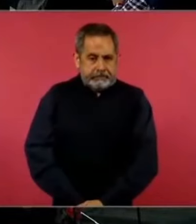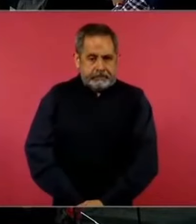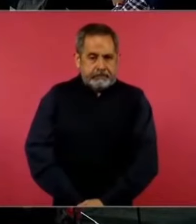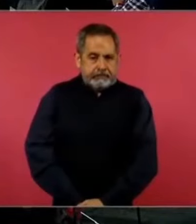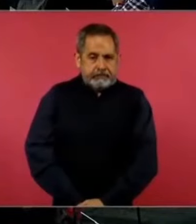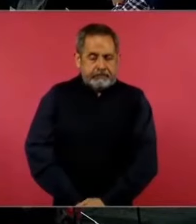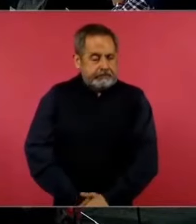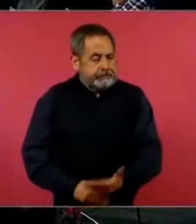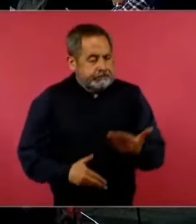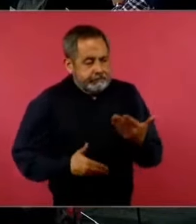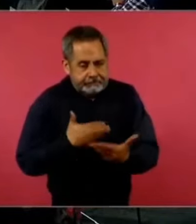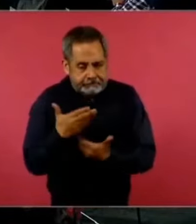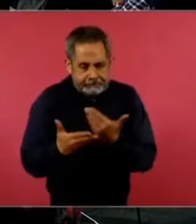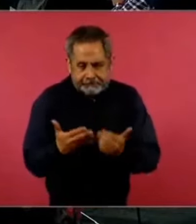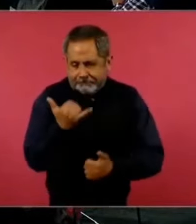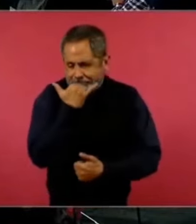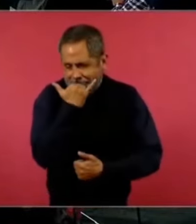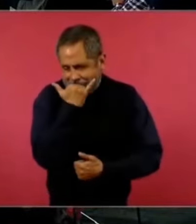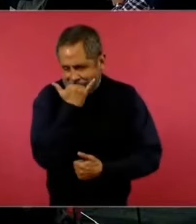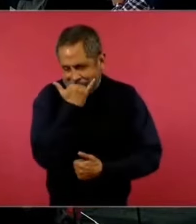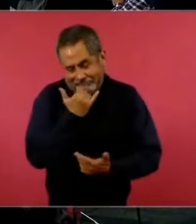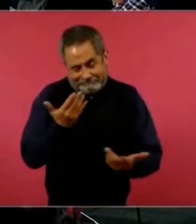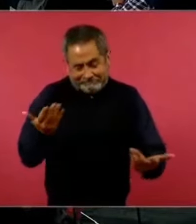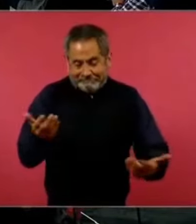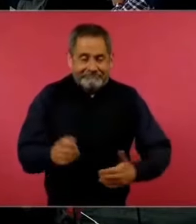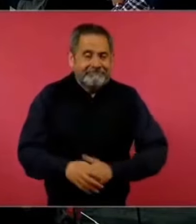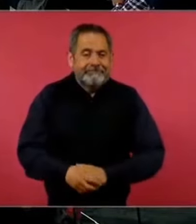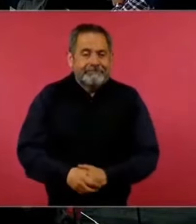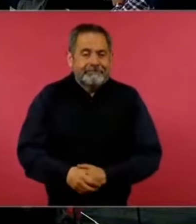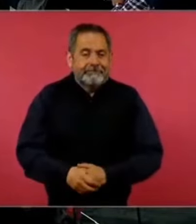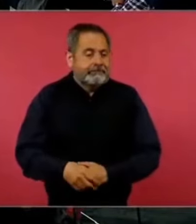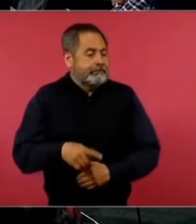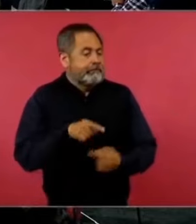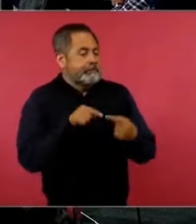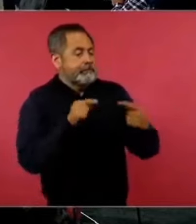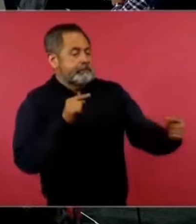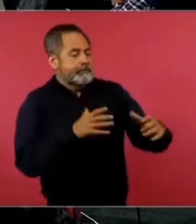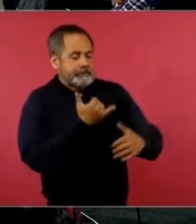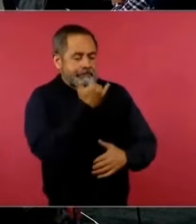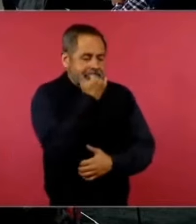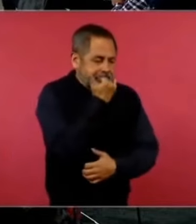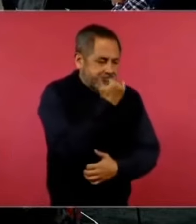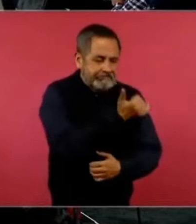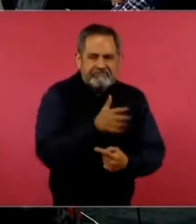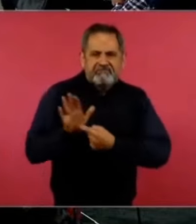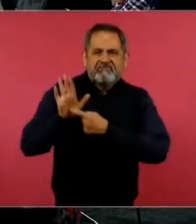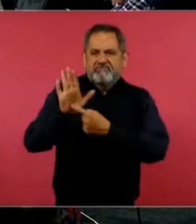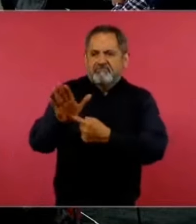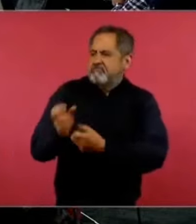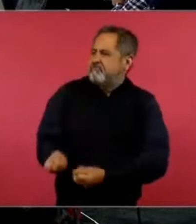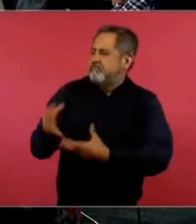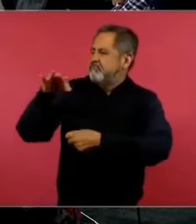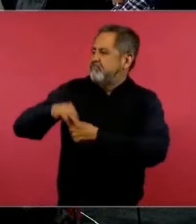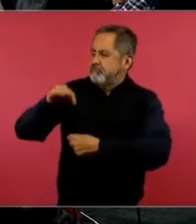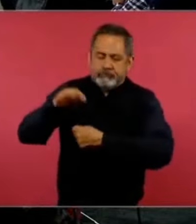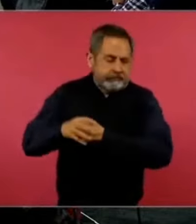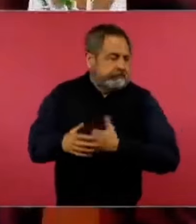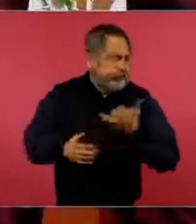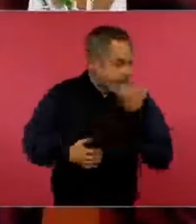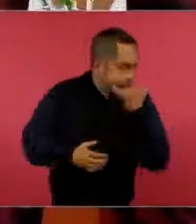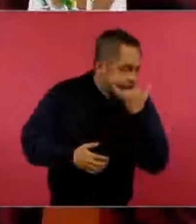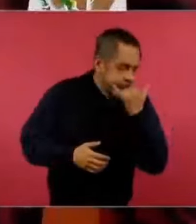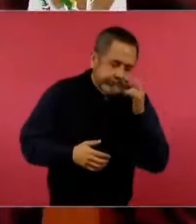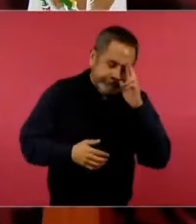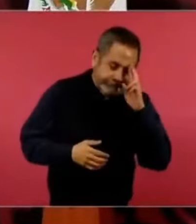Ofrezco disculpas, sobre todo a nuestros adversarios, que los respeto mucho,